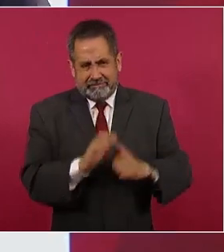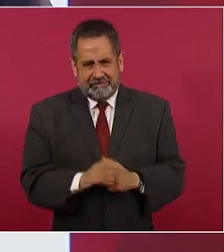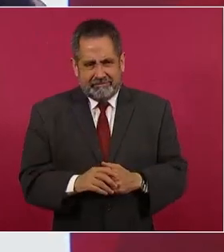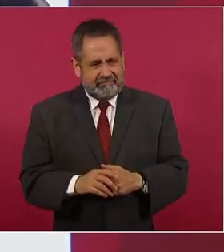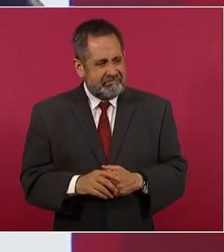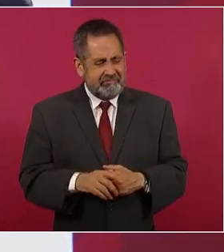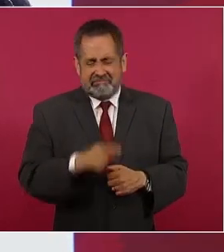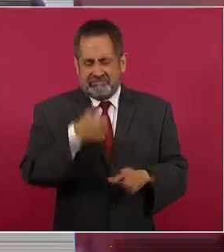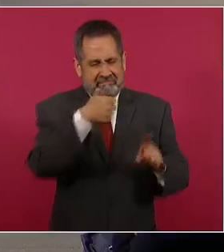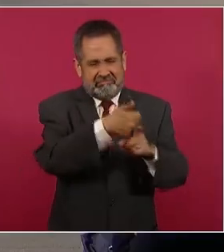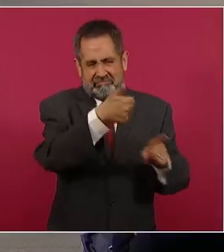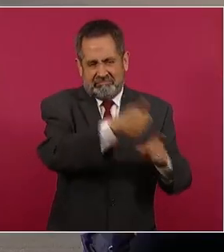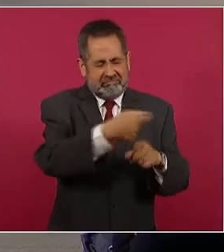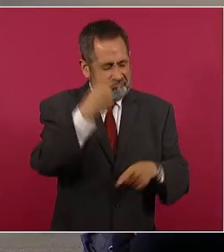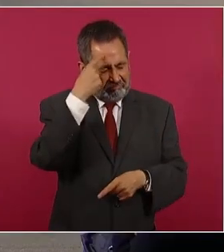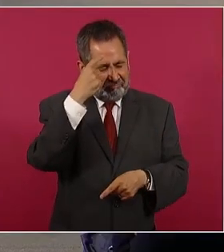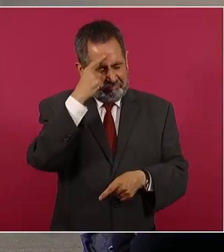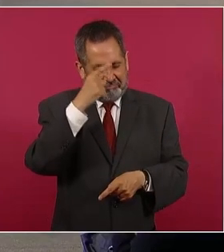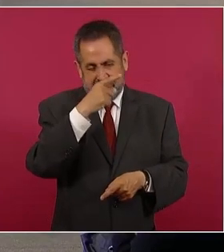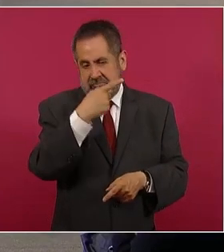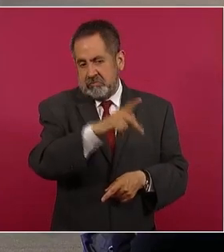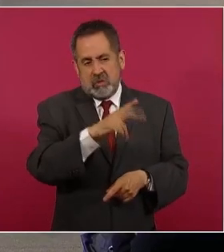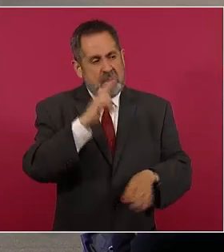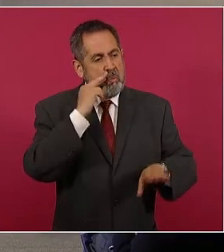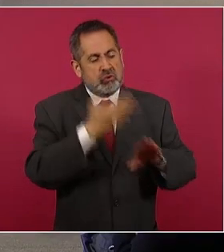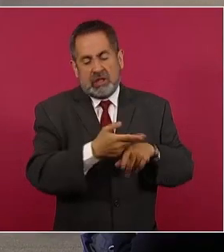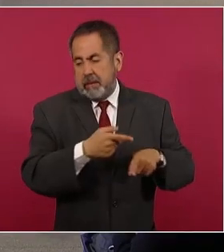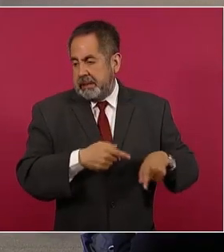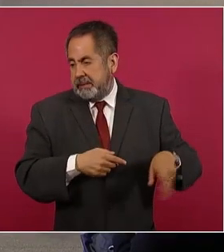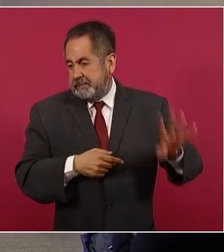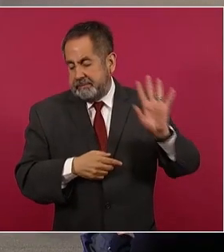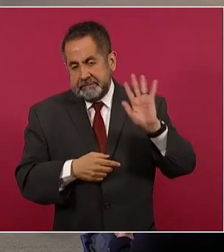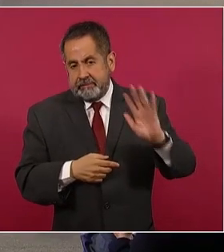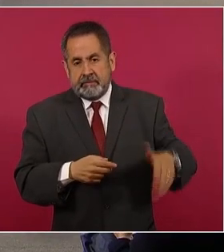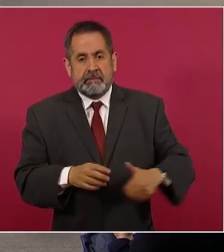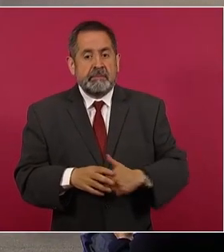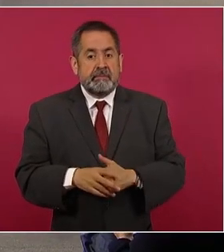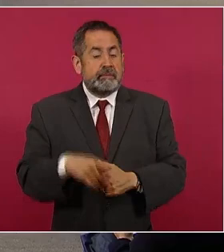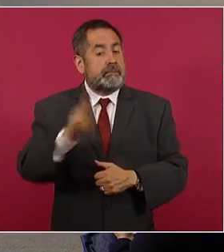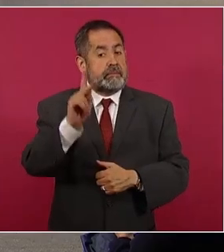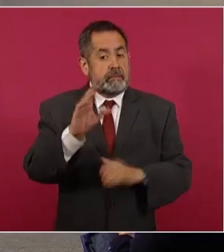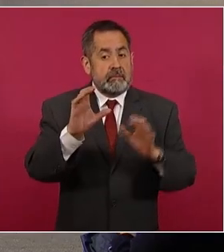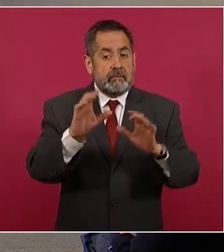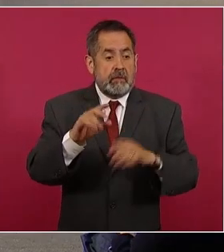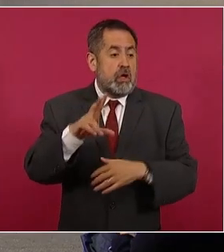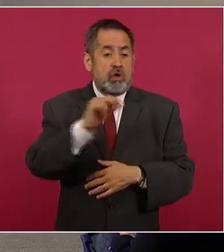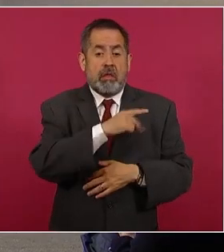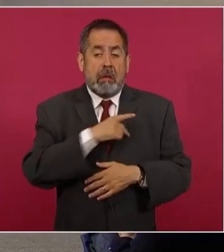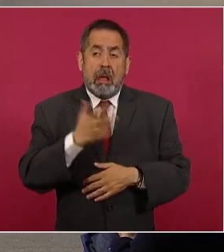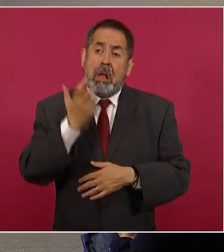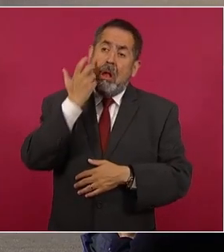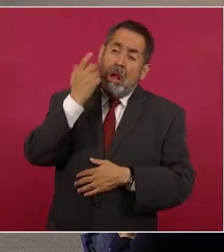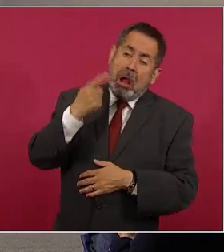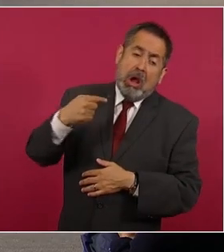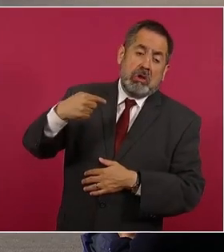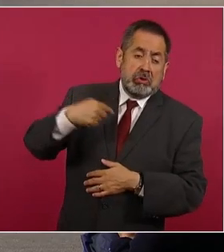que cada quien se haga responsable de sus actos, pero que no se rasguen las vestiduras,